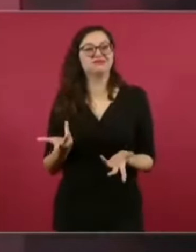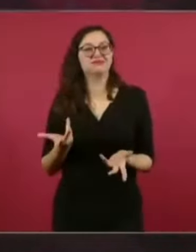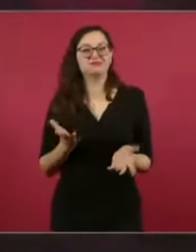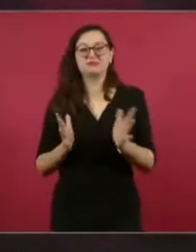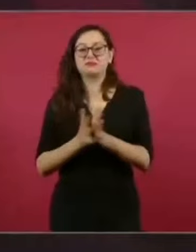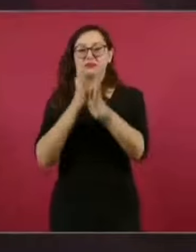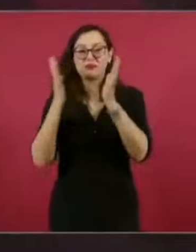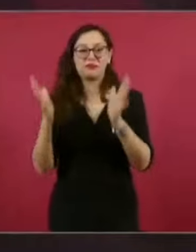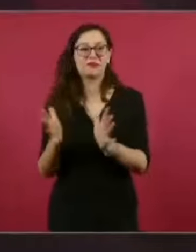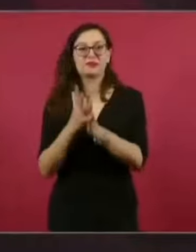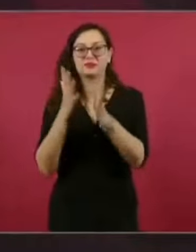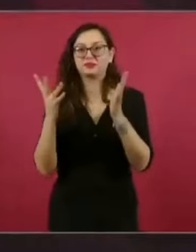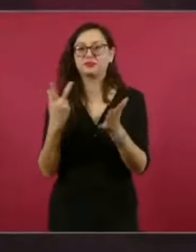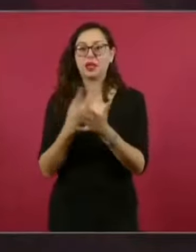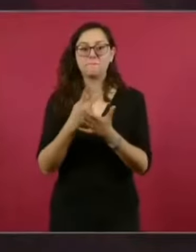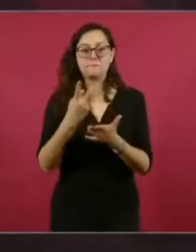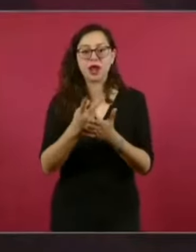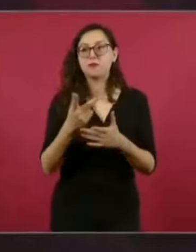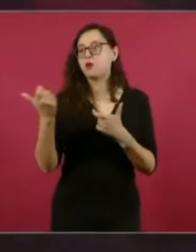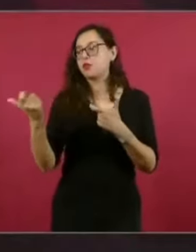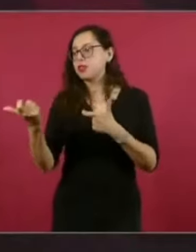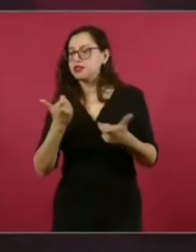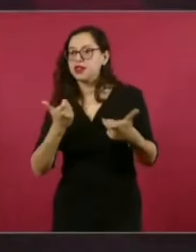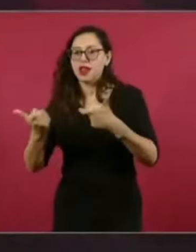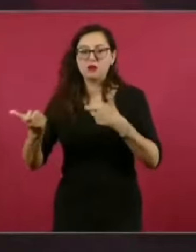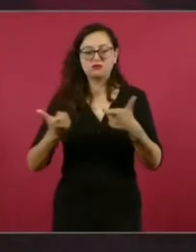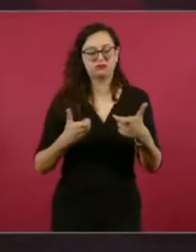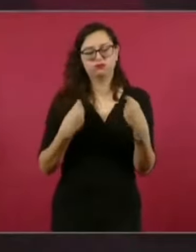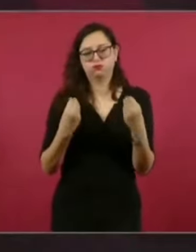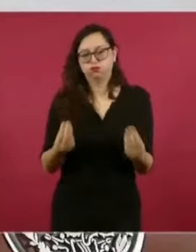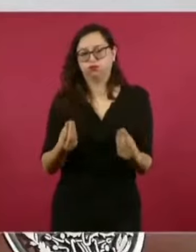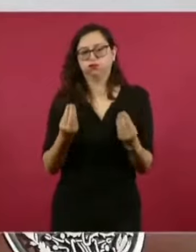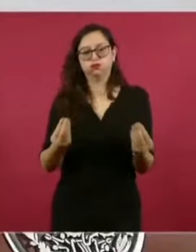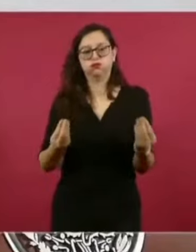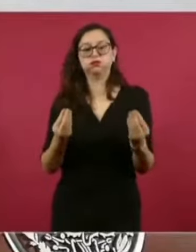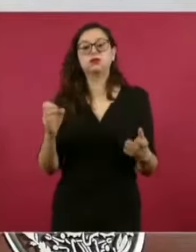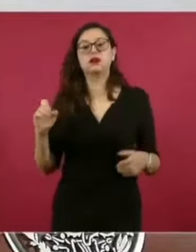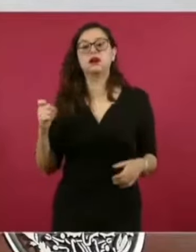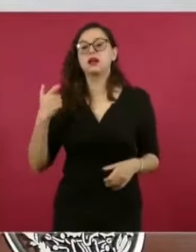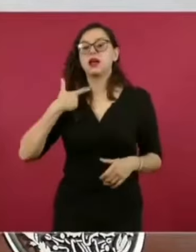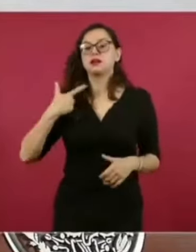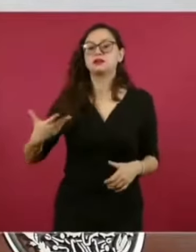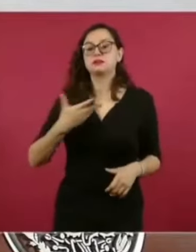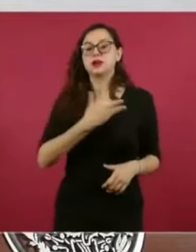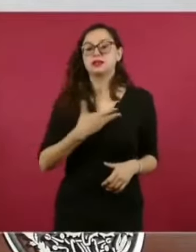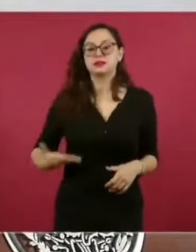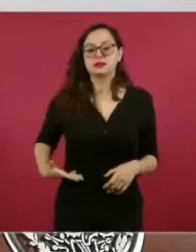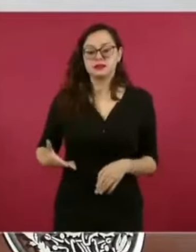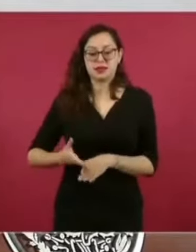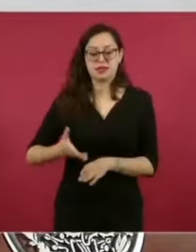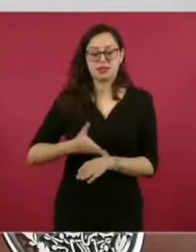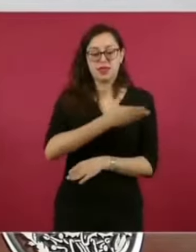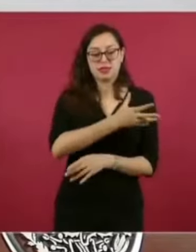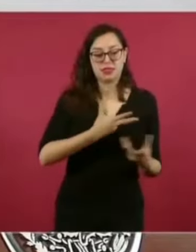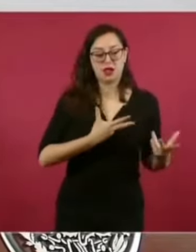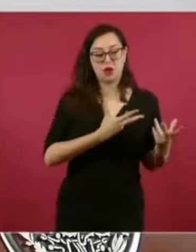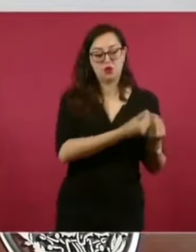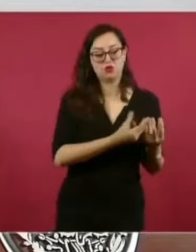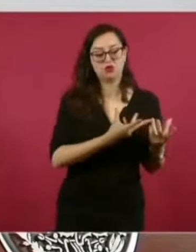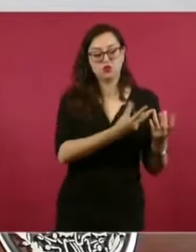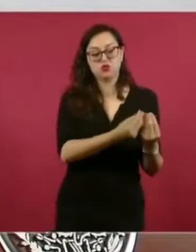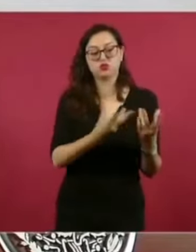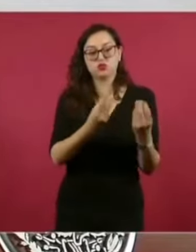pues eran muy cercanos a los presidentes. cuando empieza su campaña